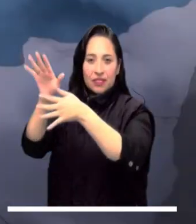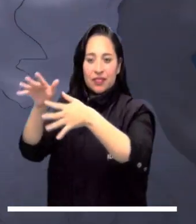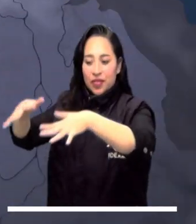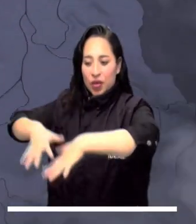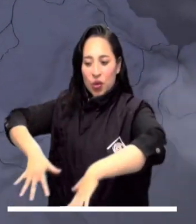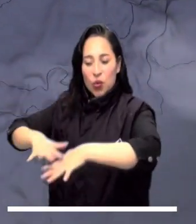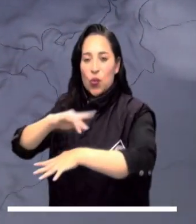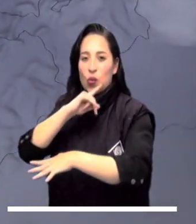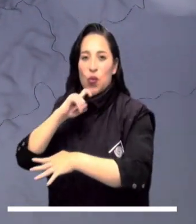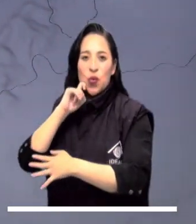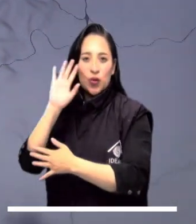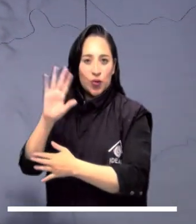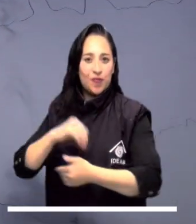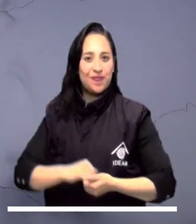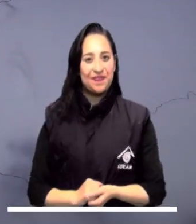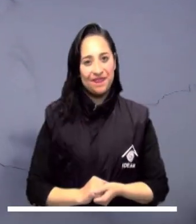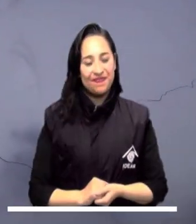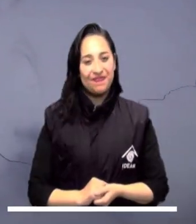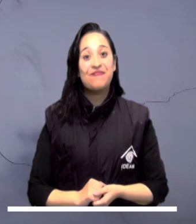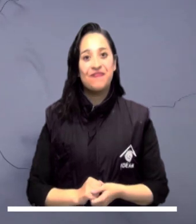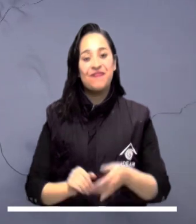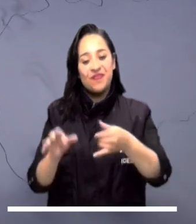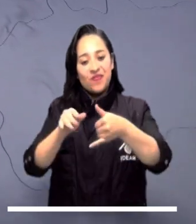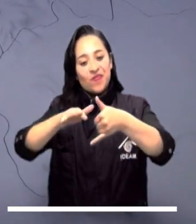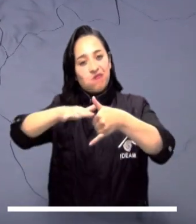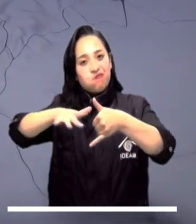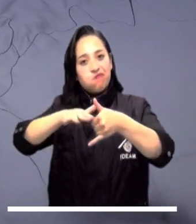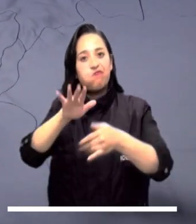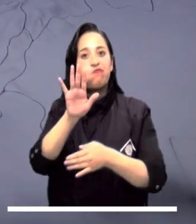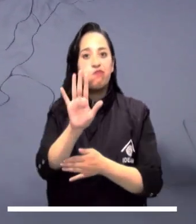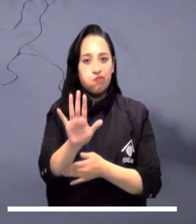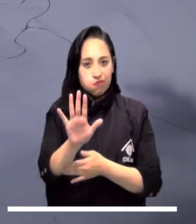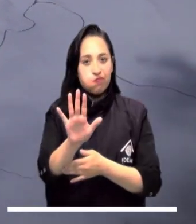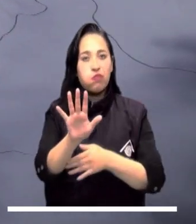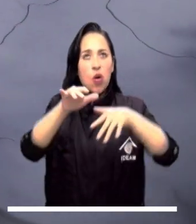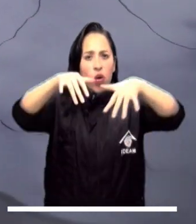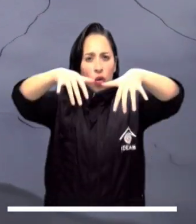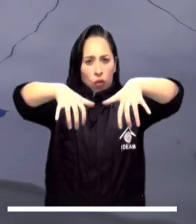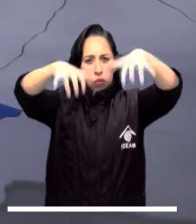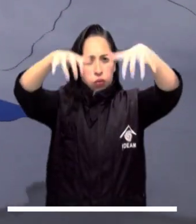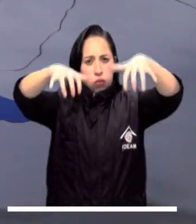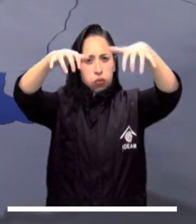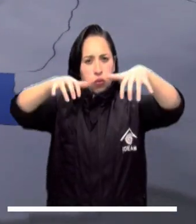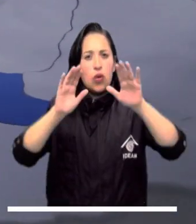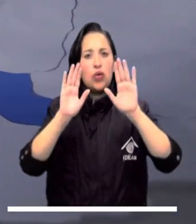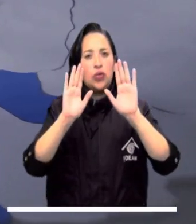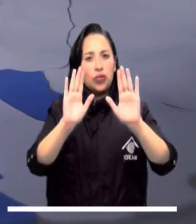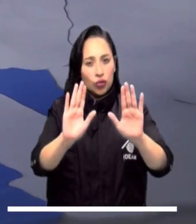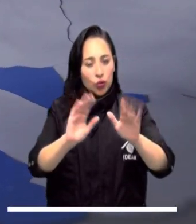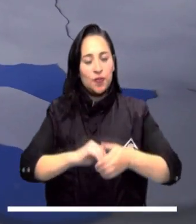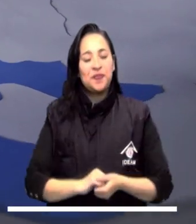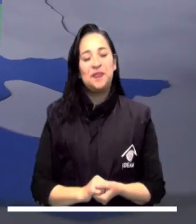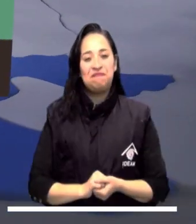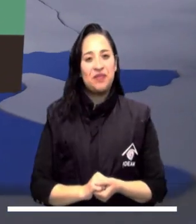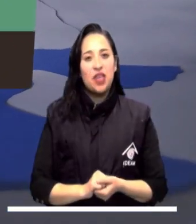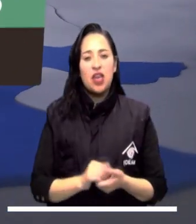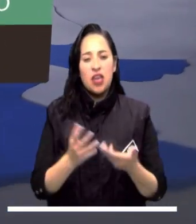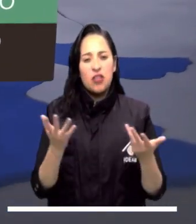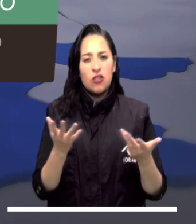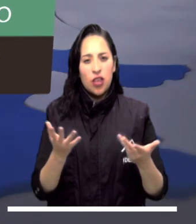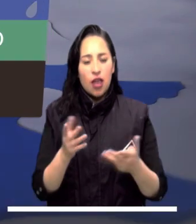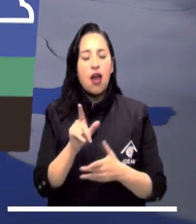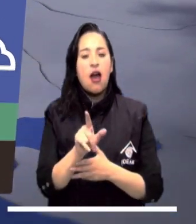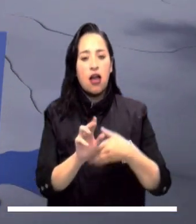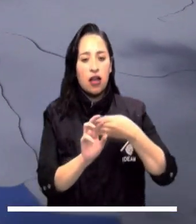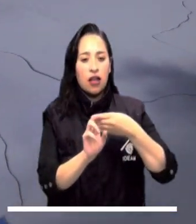Y se espera tiempo sexto sobre todo el archivierno. Sobre la región pacífica continuarán las condiciones lluviosas en la mayor parte del área.